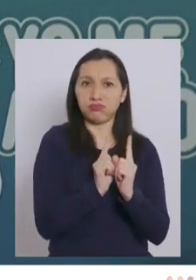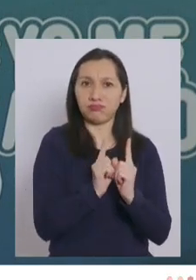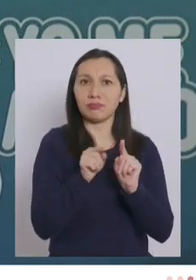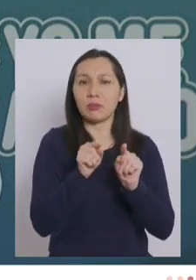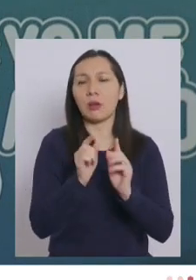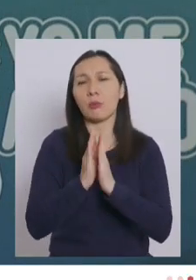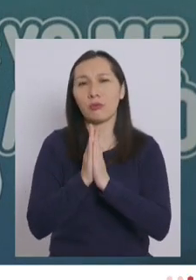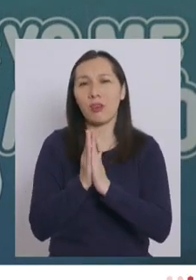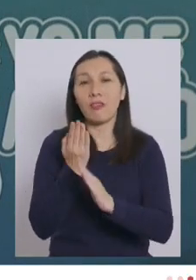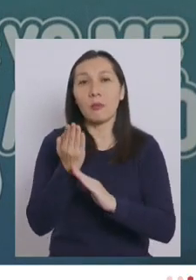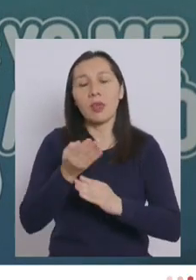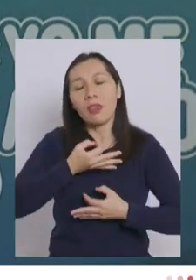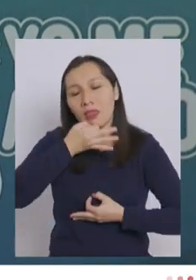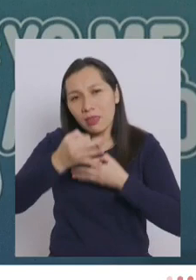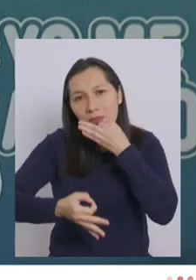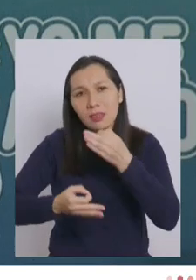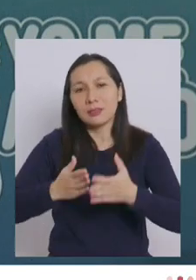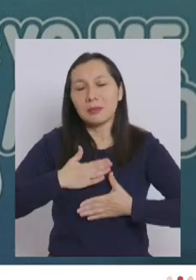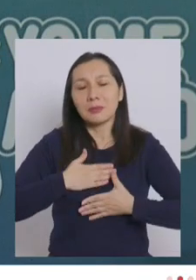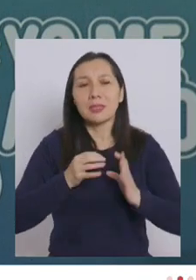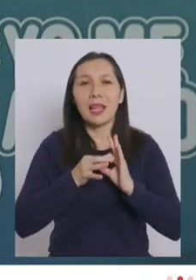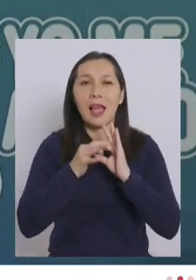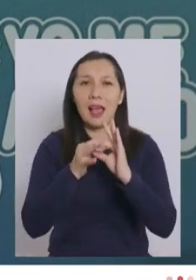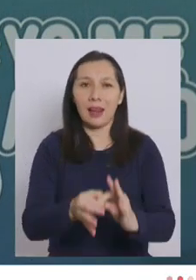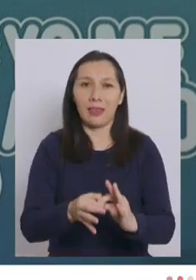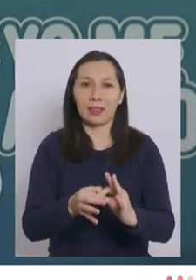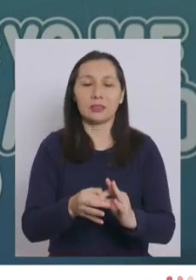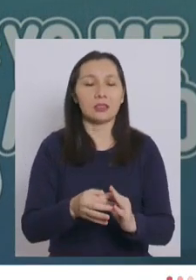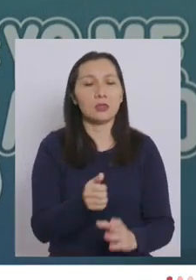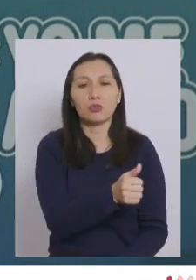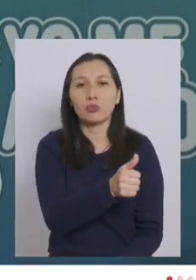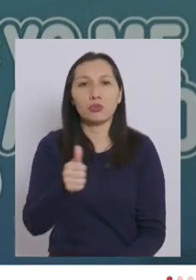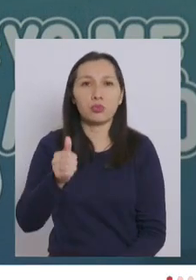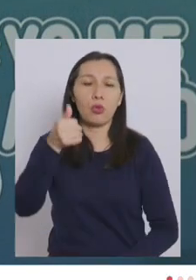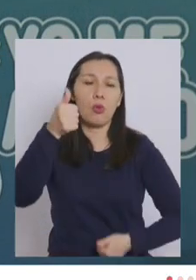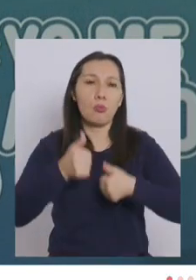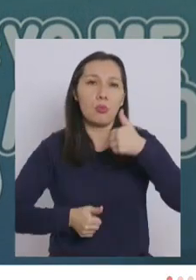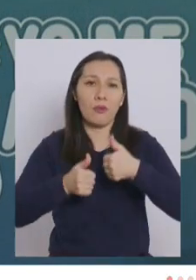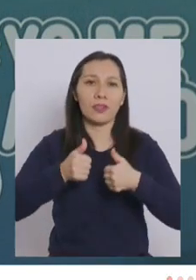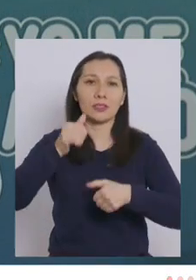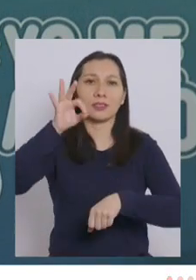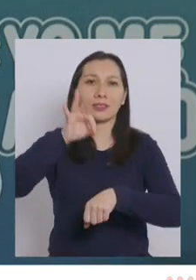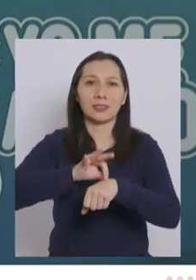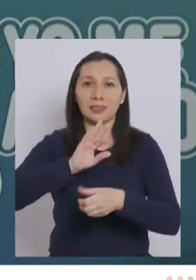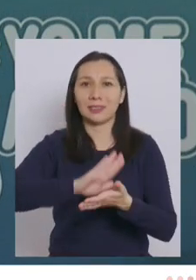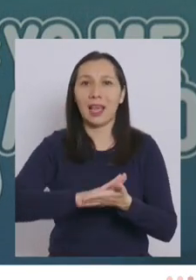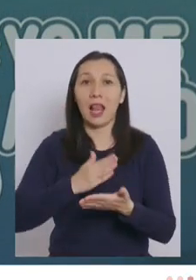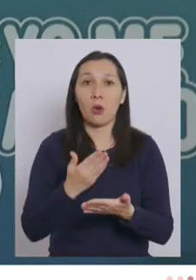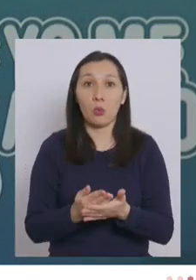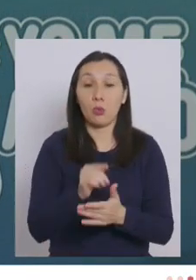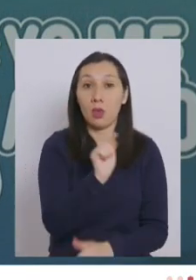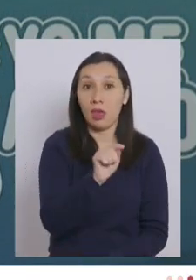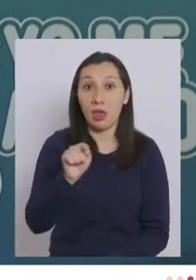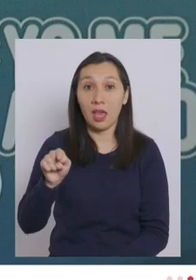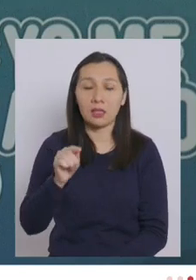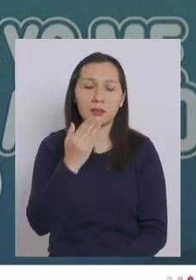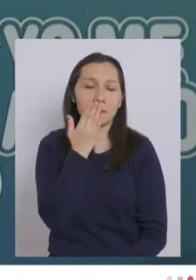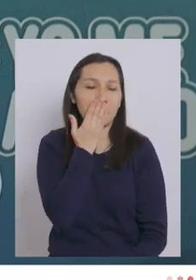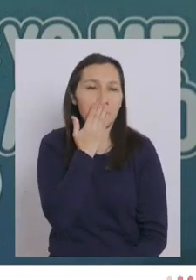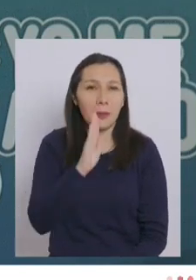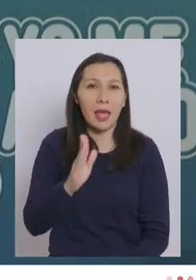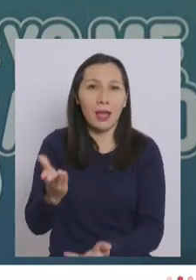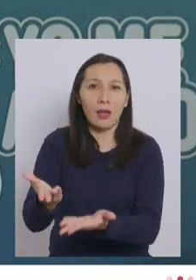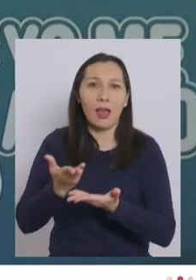ruego que, por favor, le manifieste mi agradecimiento a todos los profesionales de la salud. Ellos son lo mejor